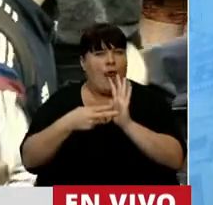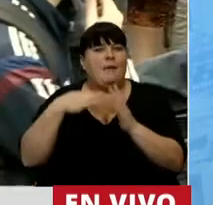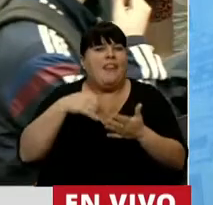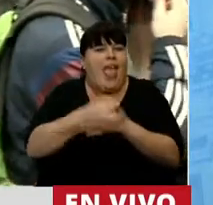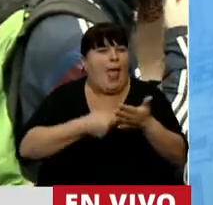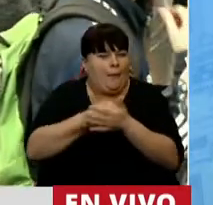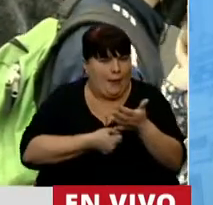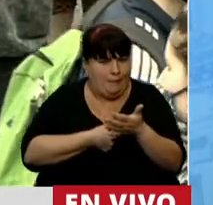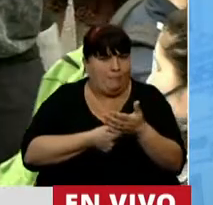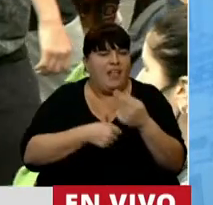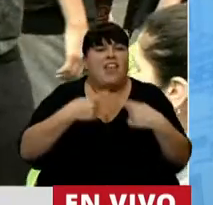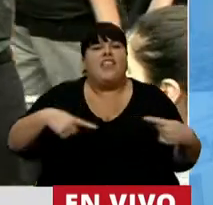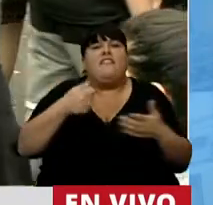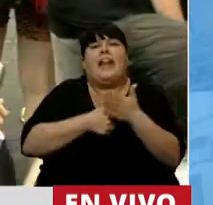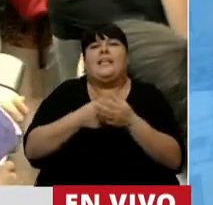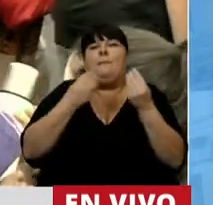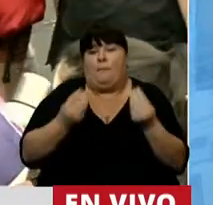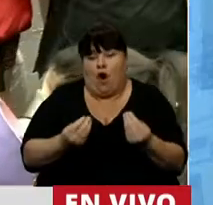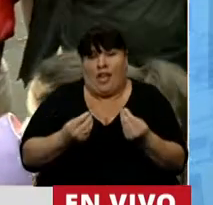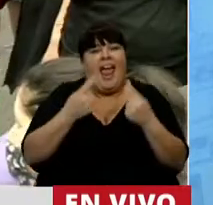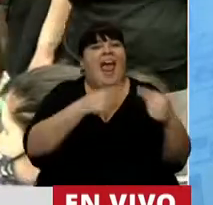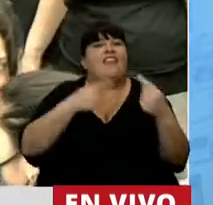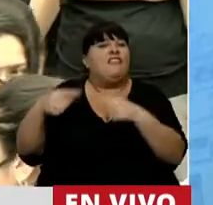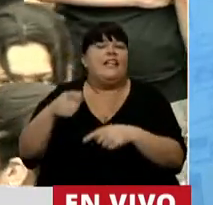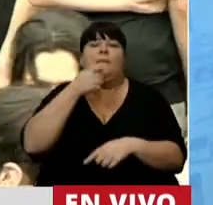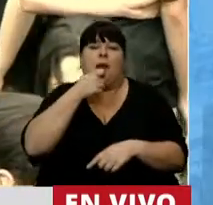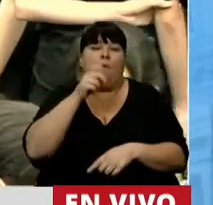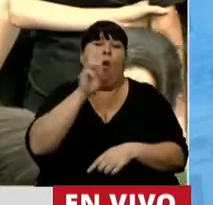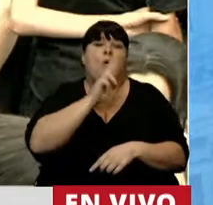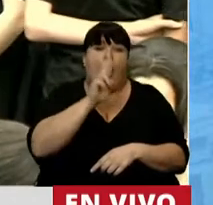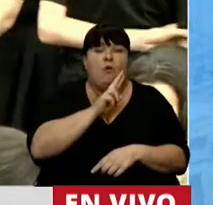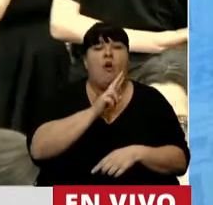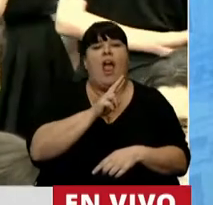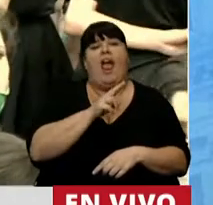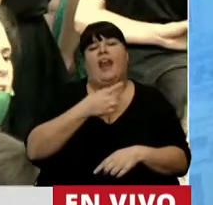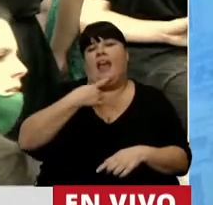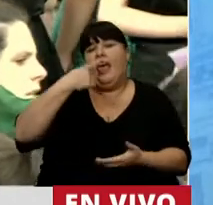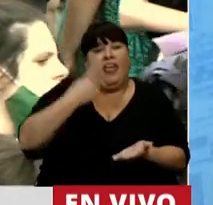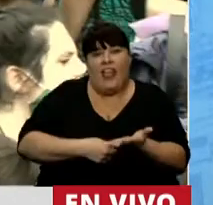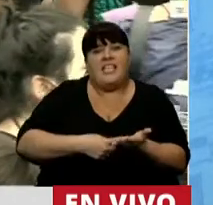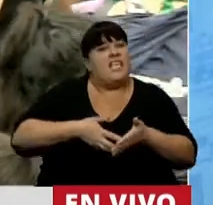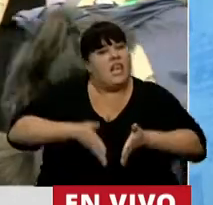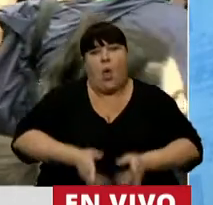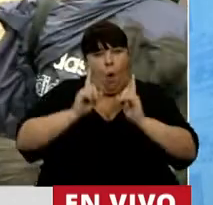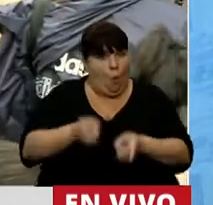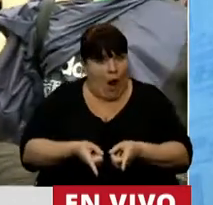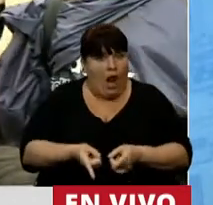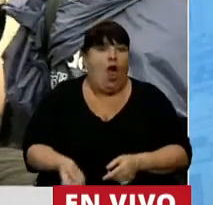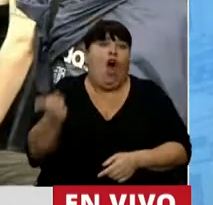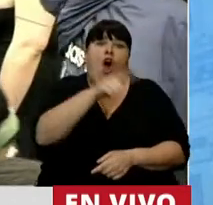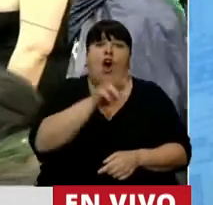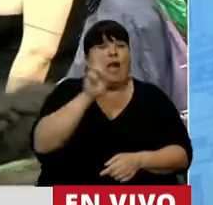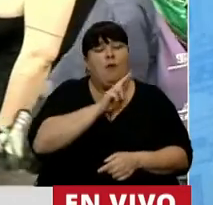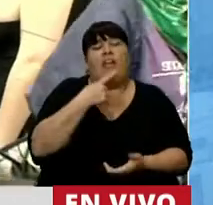desafíos. Son varios los desafíos, ¿por qué? Porque es distinto el desafío de la mujer que decide tener a su hijo de aquella